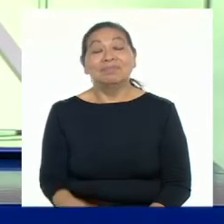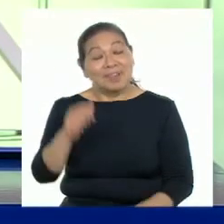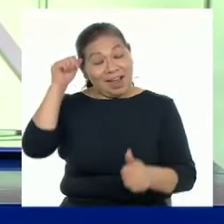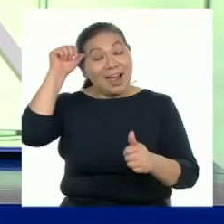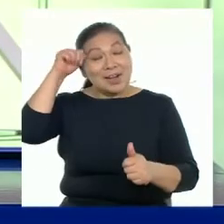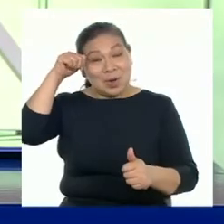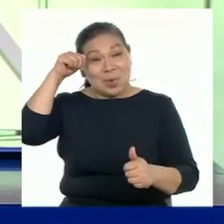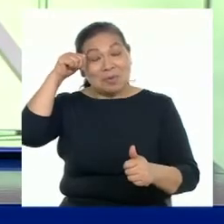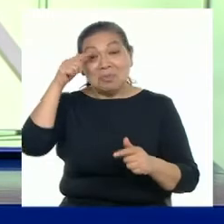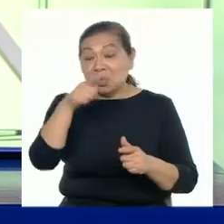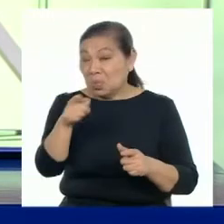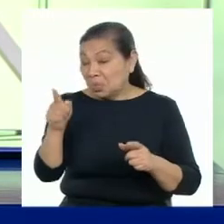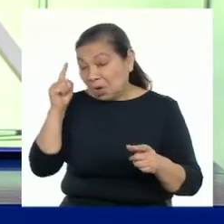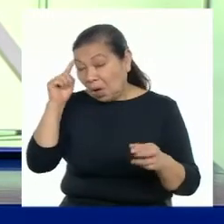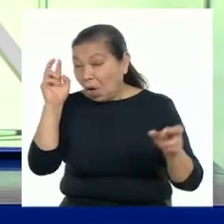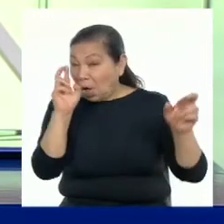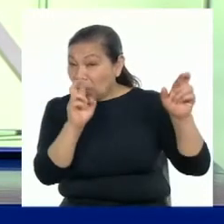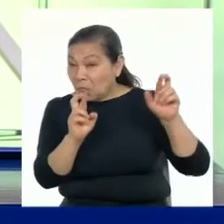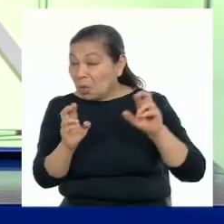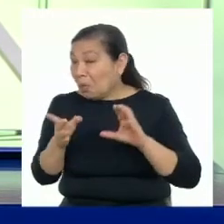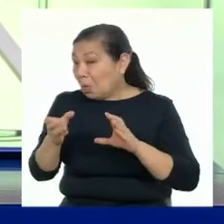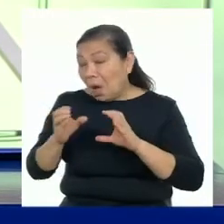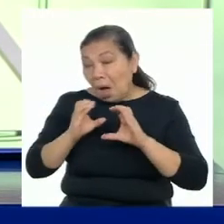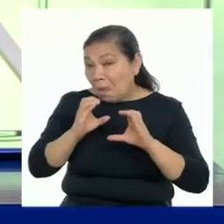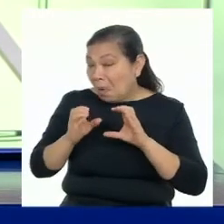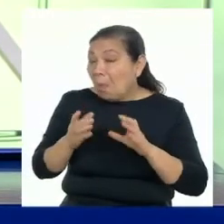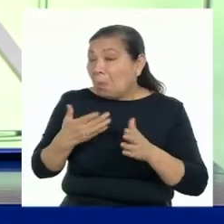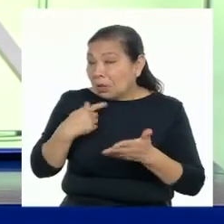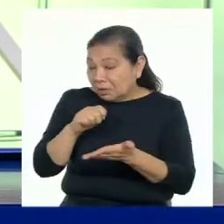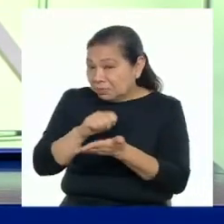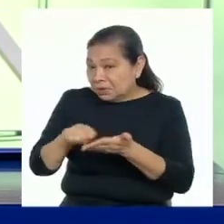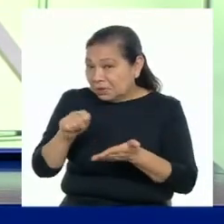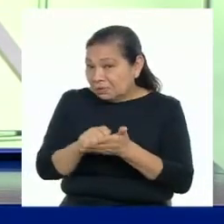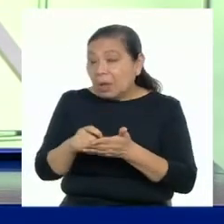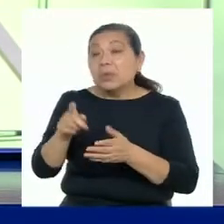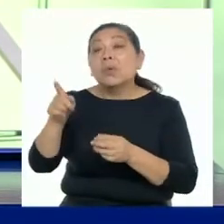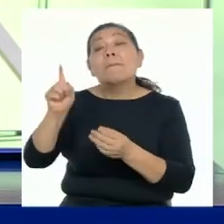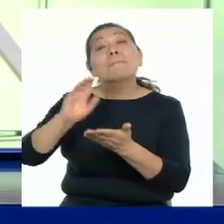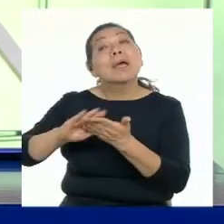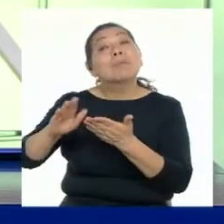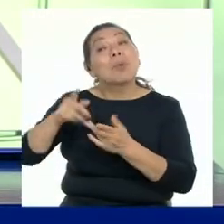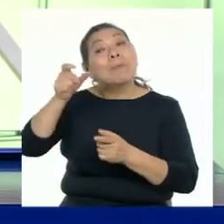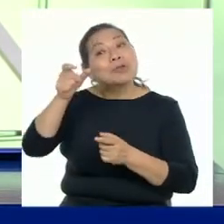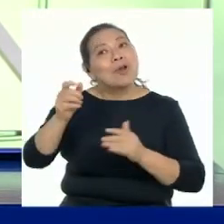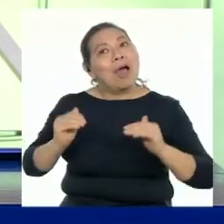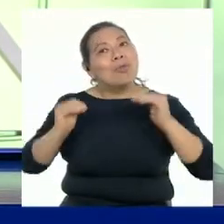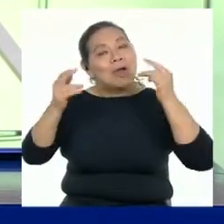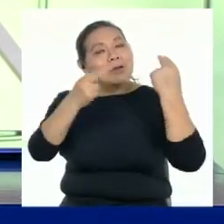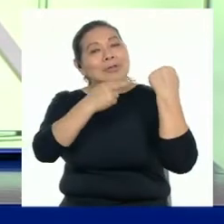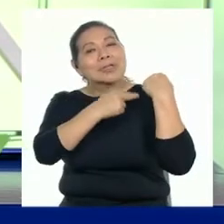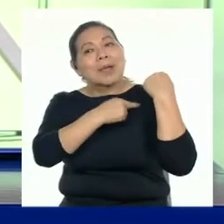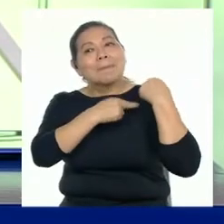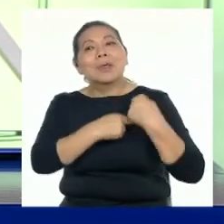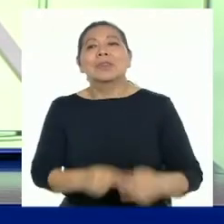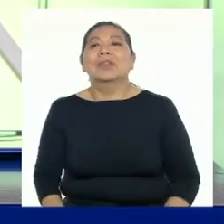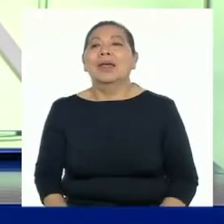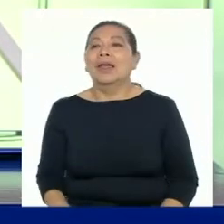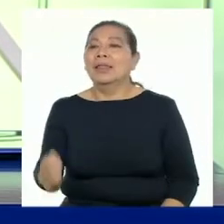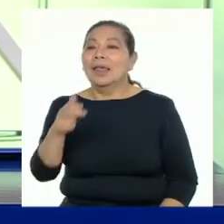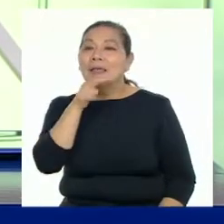Recuerden que, si tienen alguna duda o comentario, pueden escribirnos con la autorización de una persona adulta responsable a